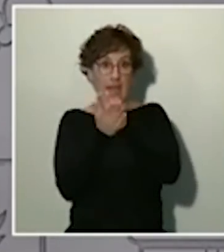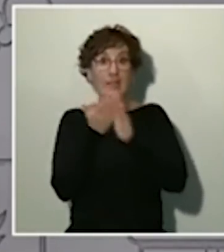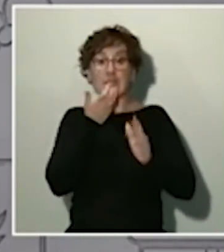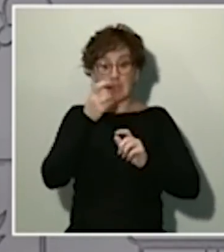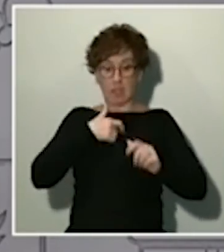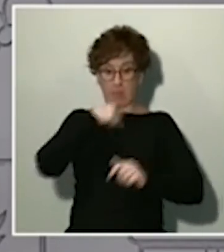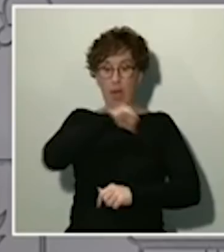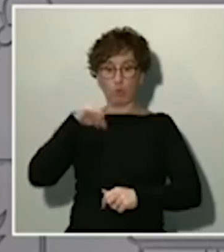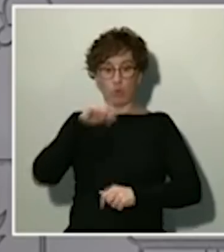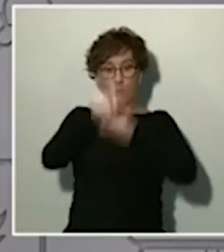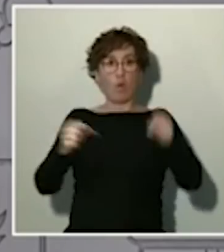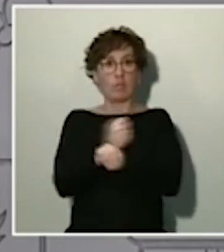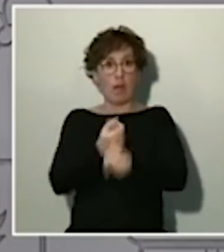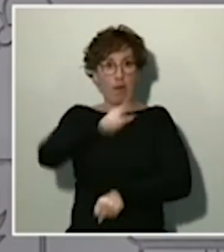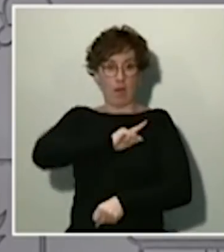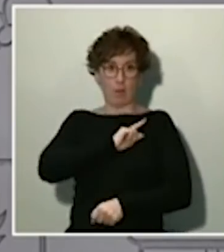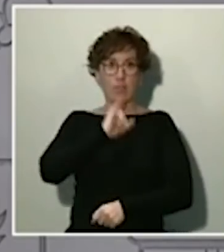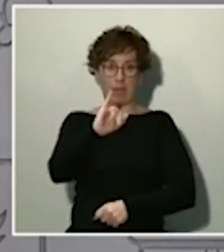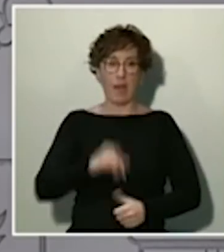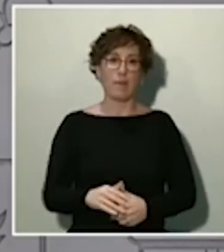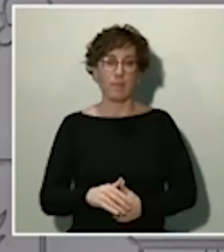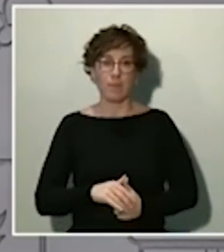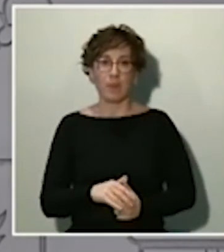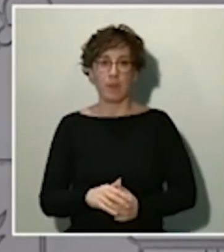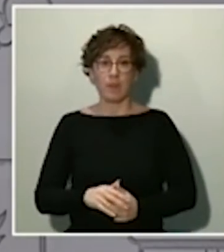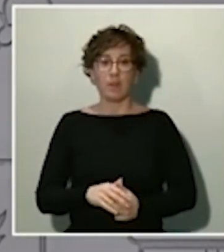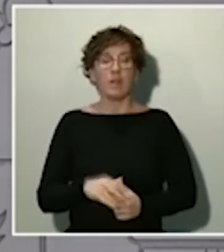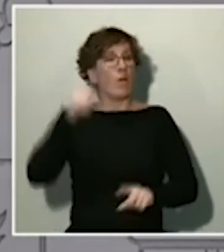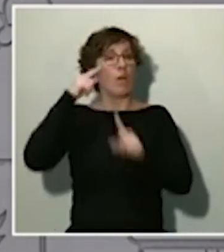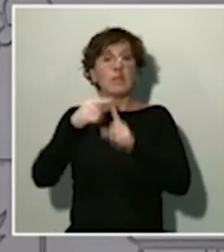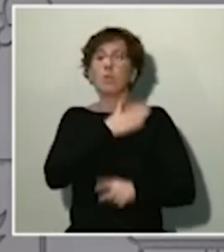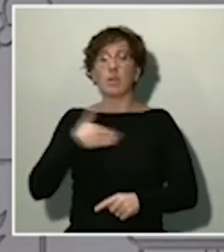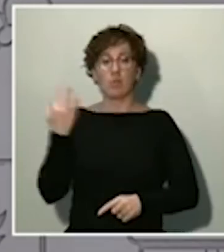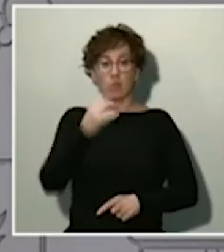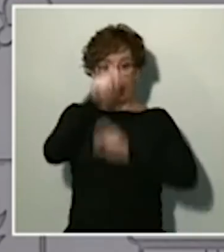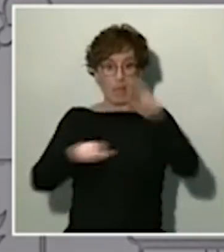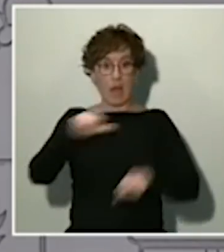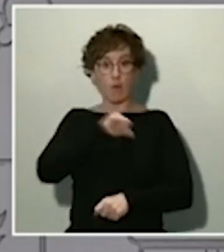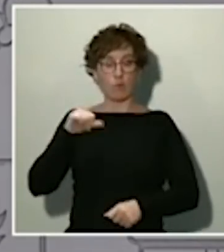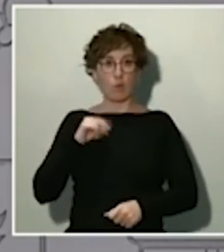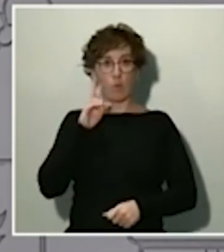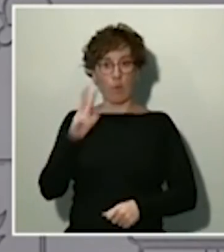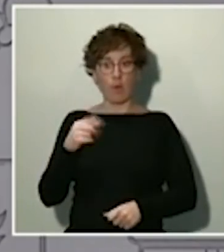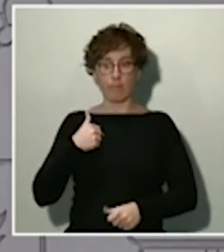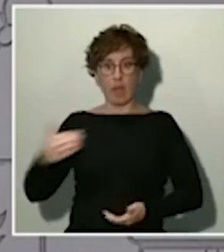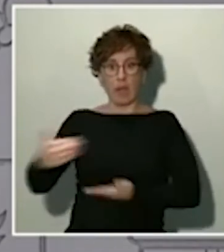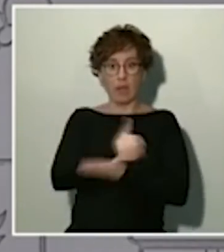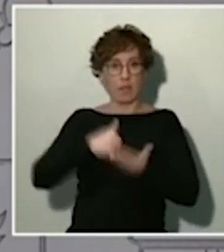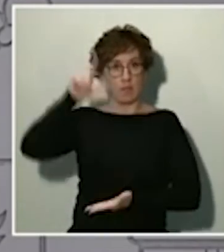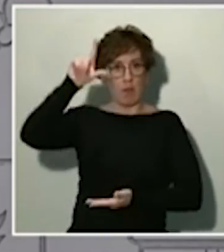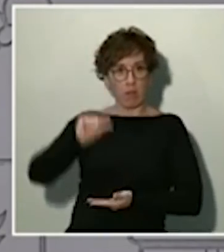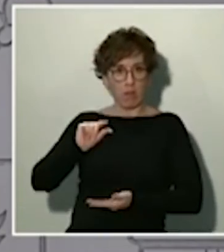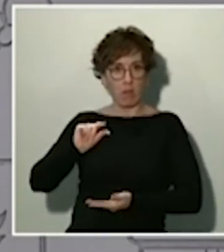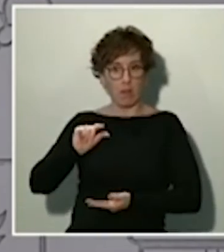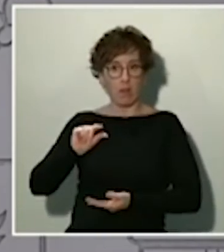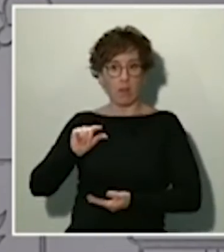Queremos que aquellas y aquellos autónomos que vean reducido significativamente sus ingresos puedan recibir, mejor dicho, la